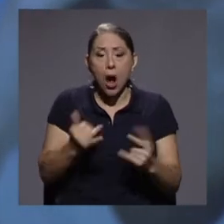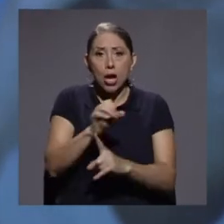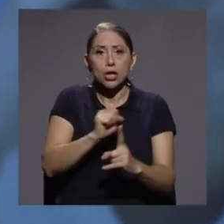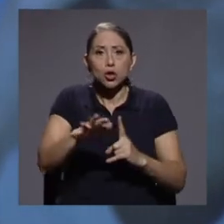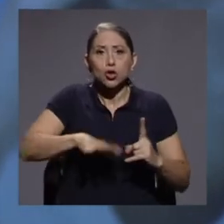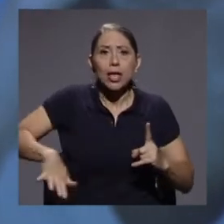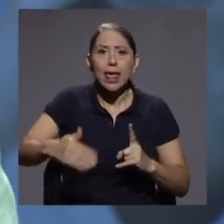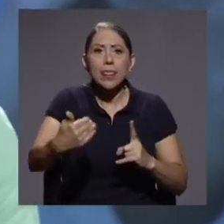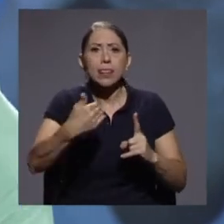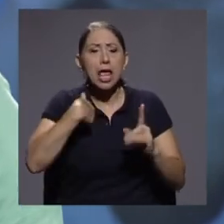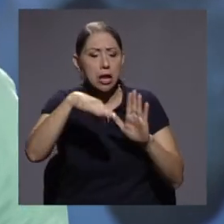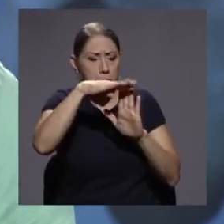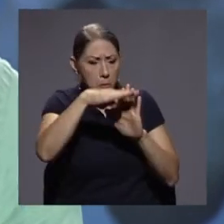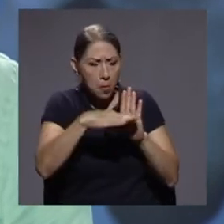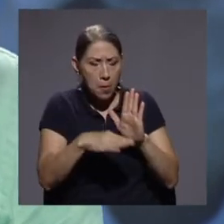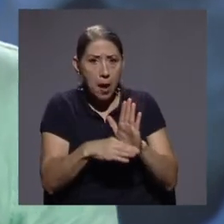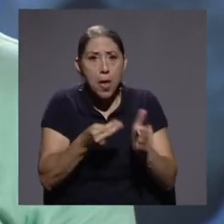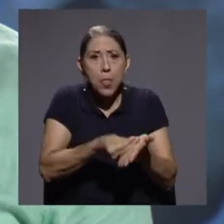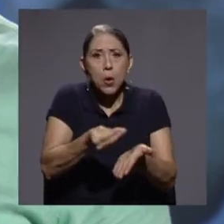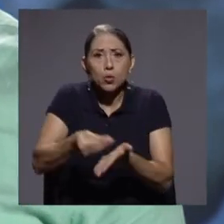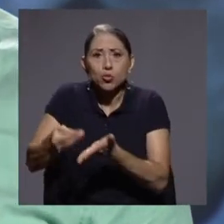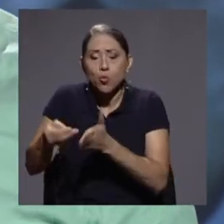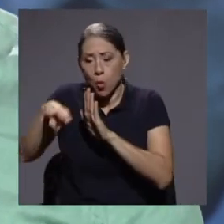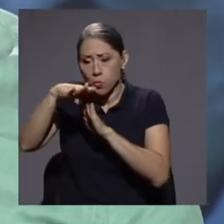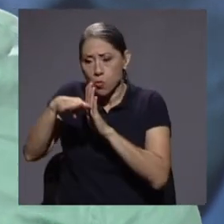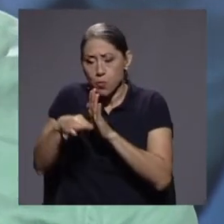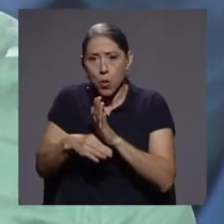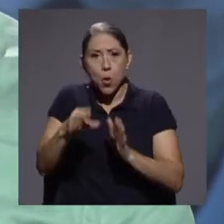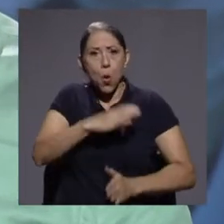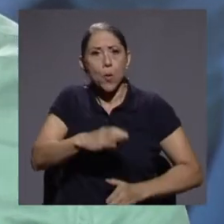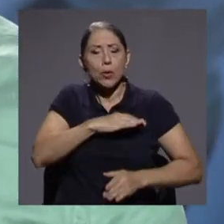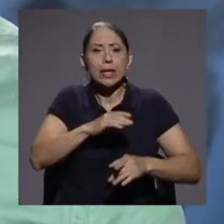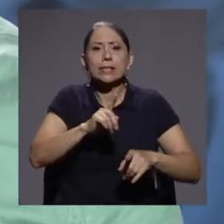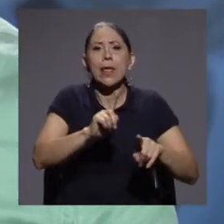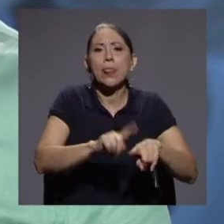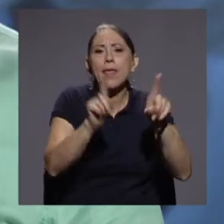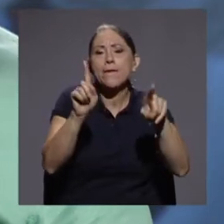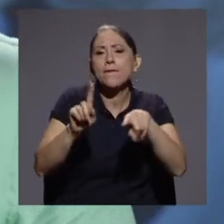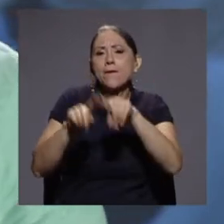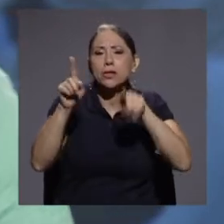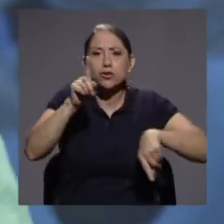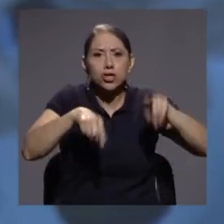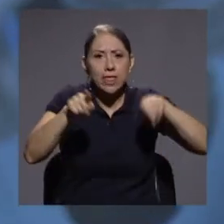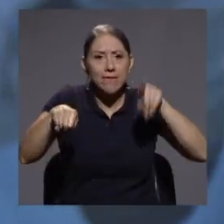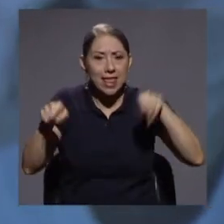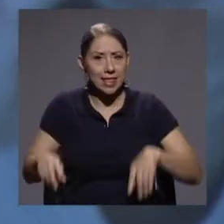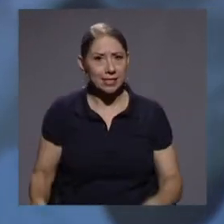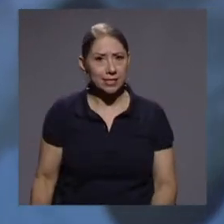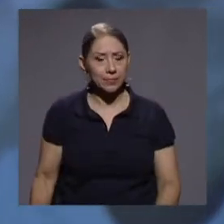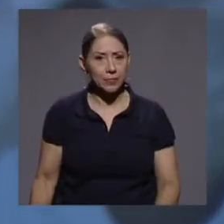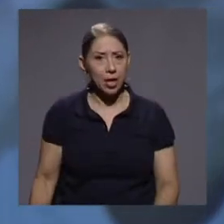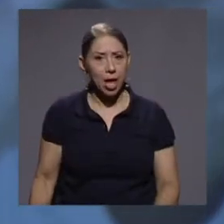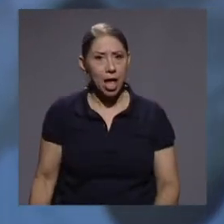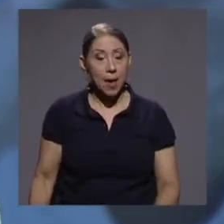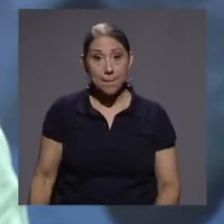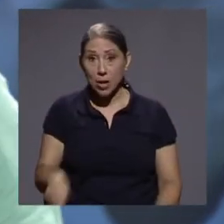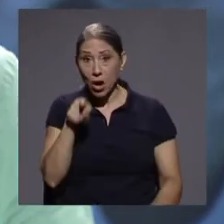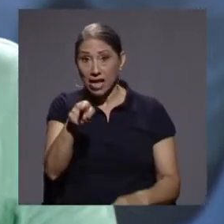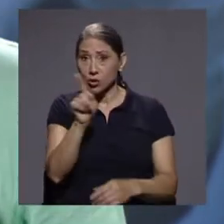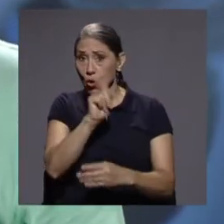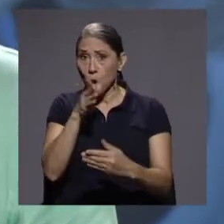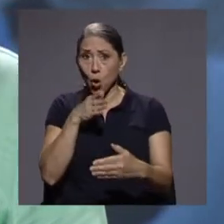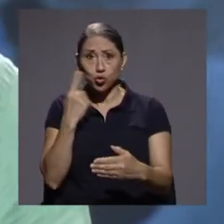patrones de consumo y de comportamientos totalmente diversos y diferentes. Pero es que no solo esto afecta